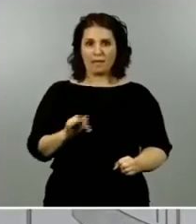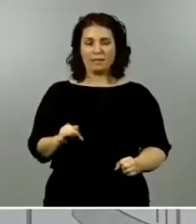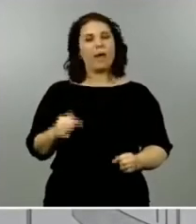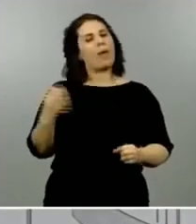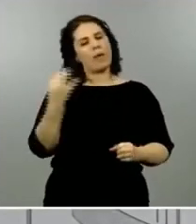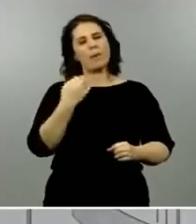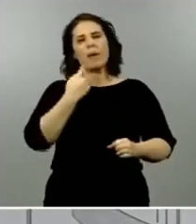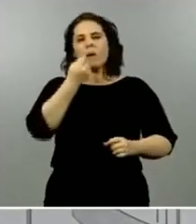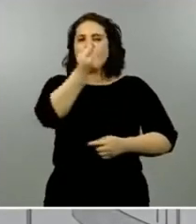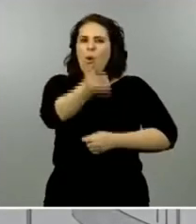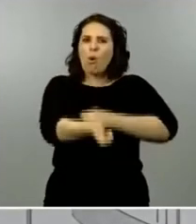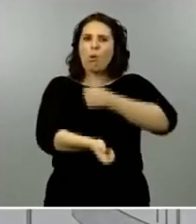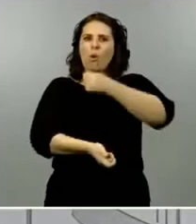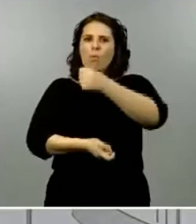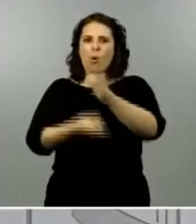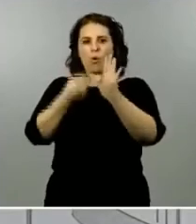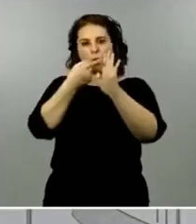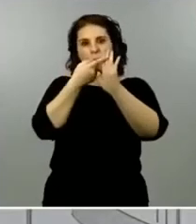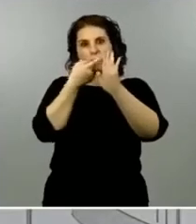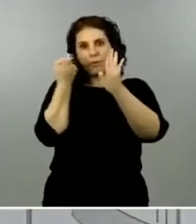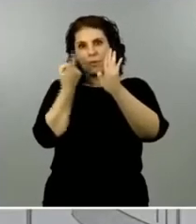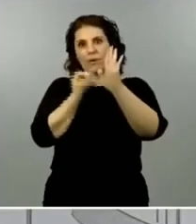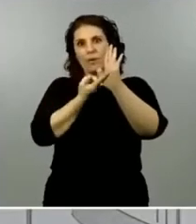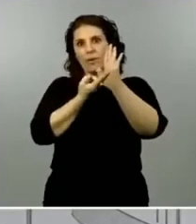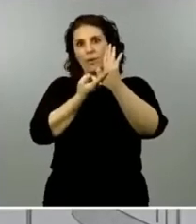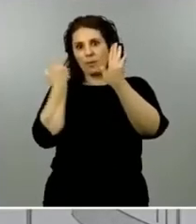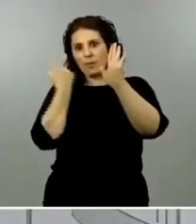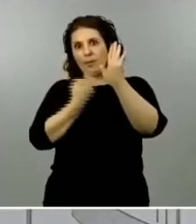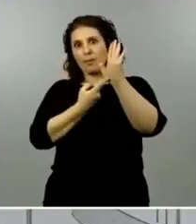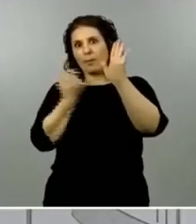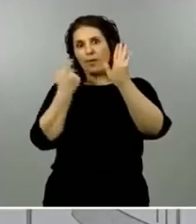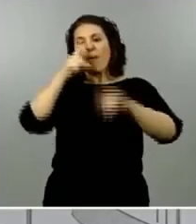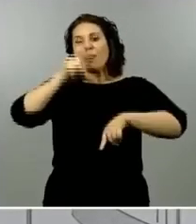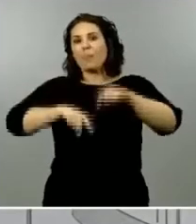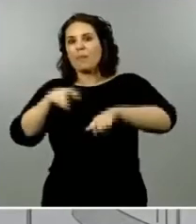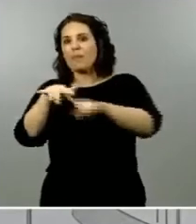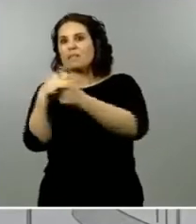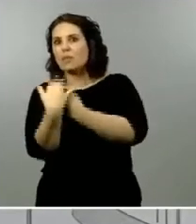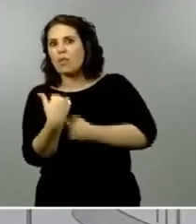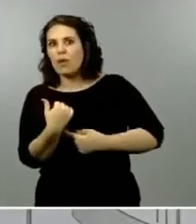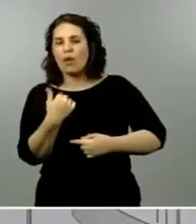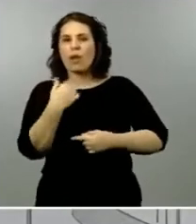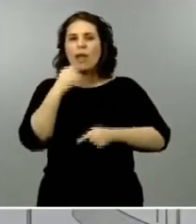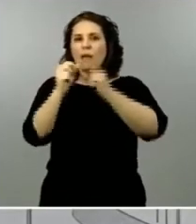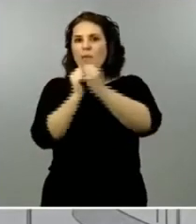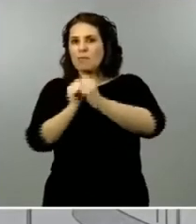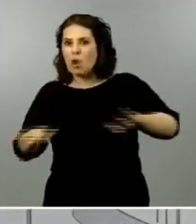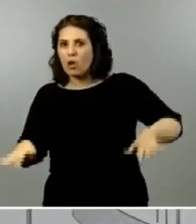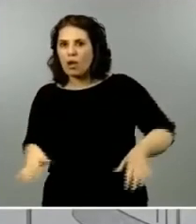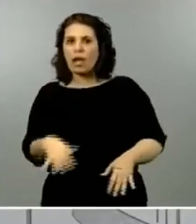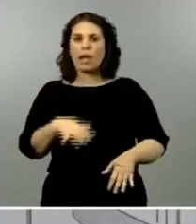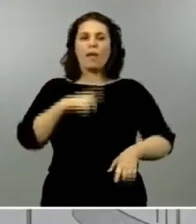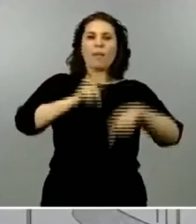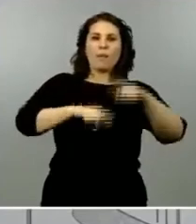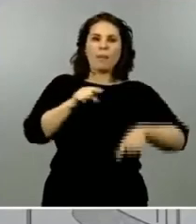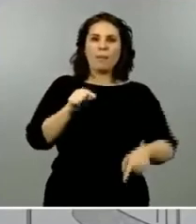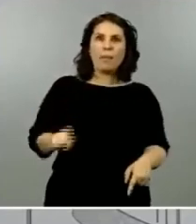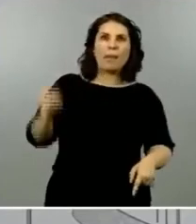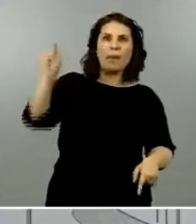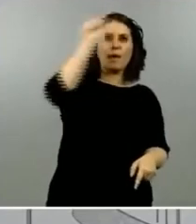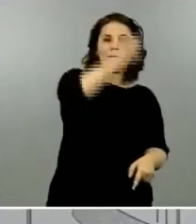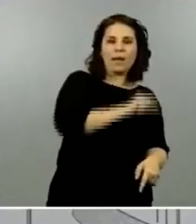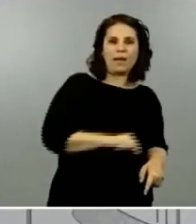esa desescalada a la realidad epidemiológica y de capacidades de respuesta que puedan tener cada una de las unidades territoriales que bueno pues